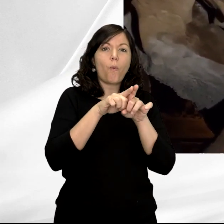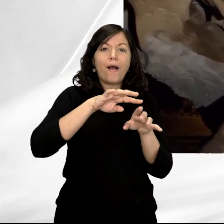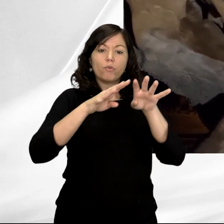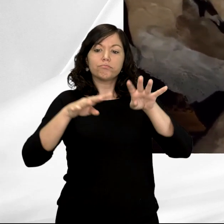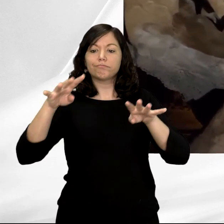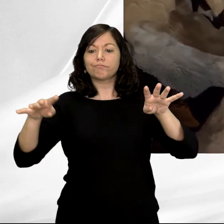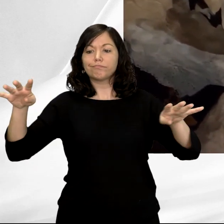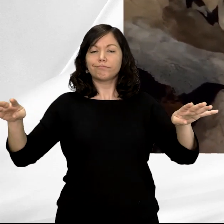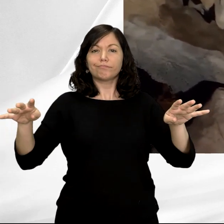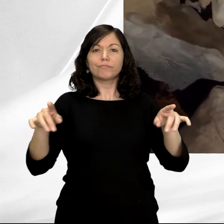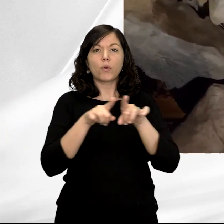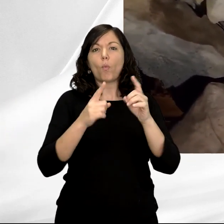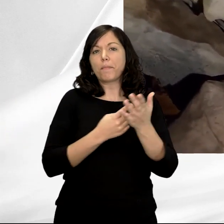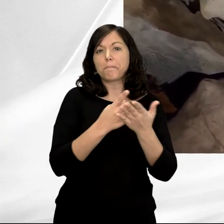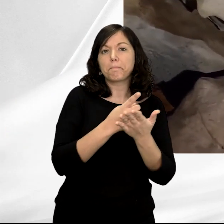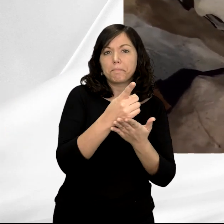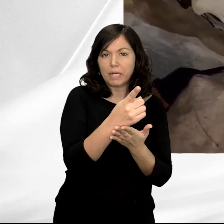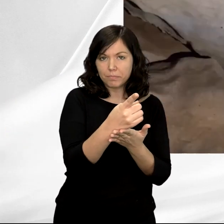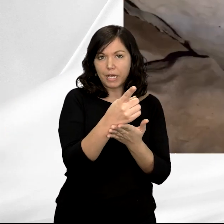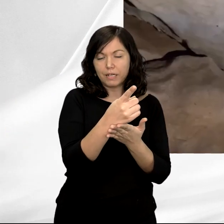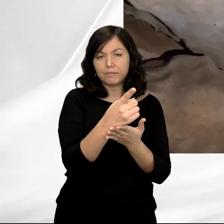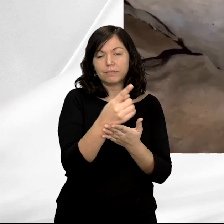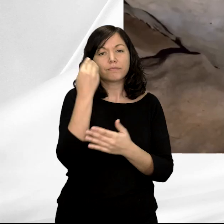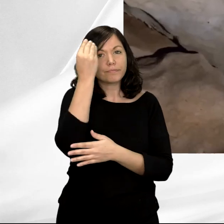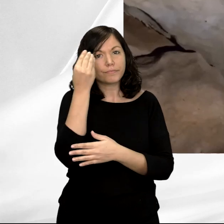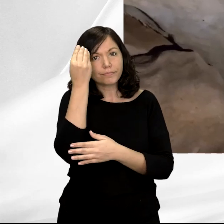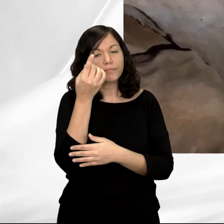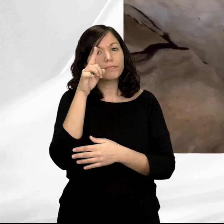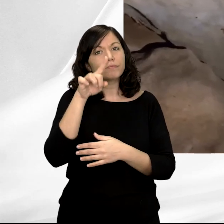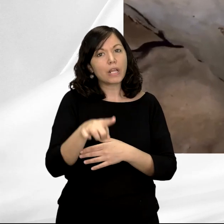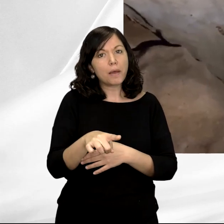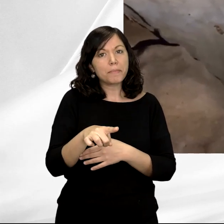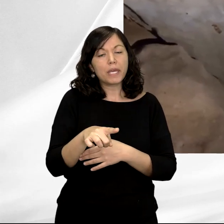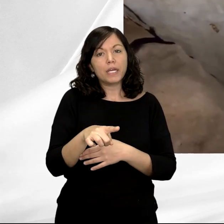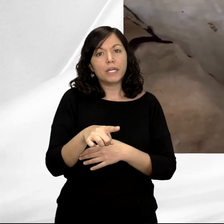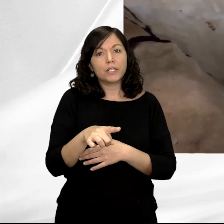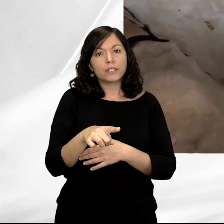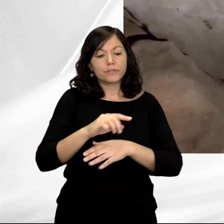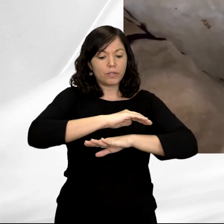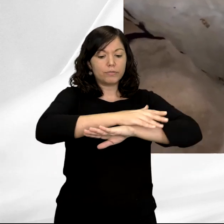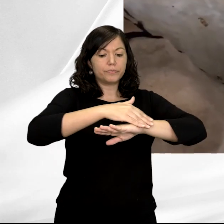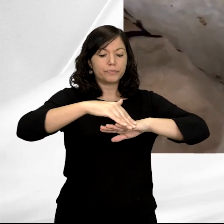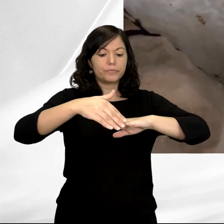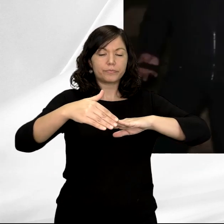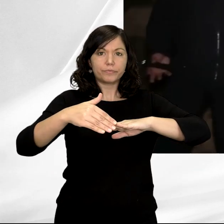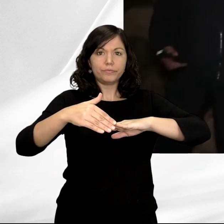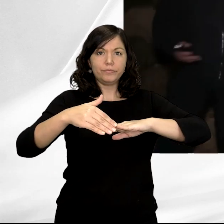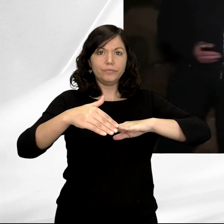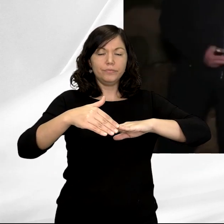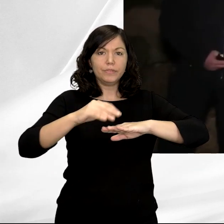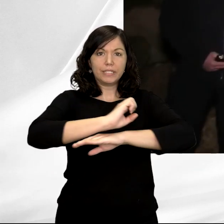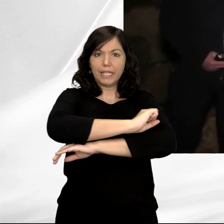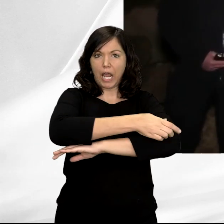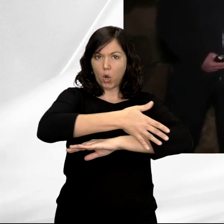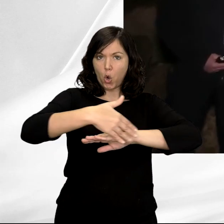paisaje, un posible mapa, incluso se ha señalado la posible correspondencia del borde superior con la línea de